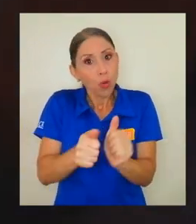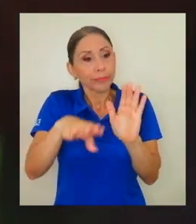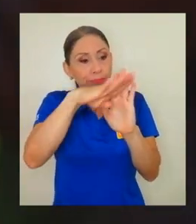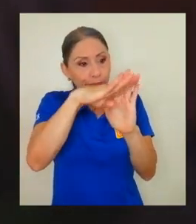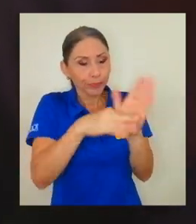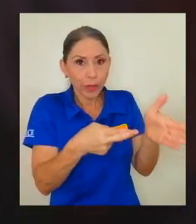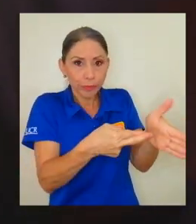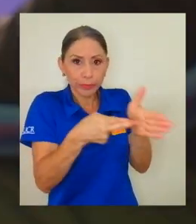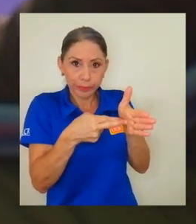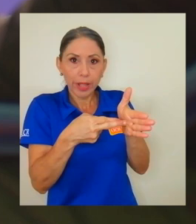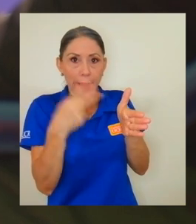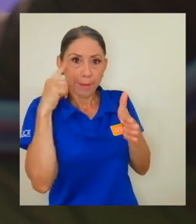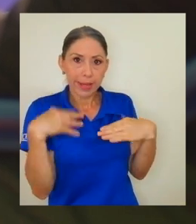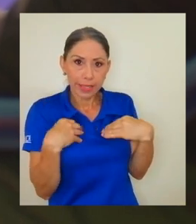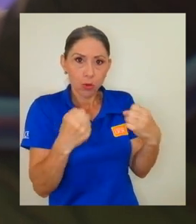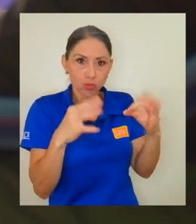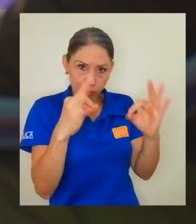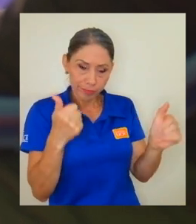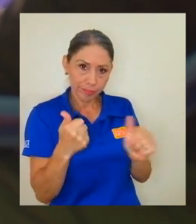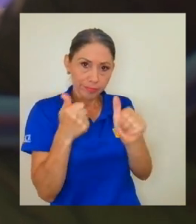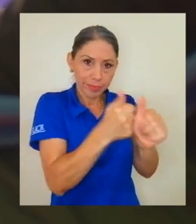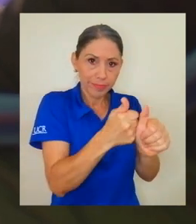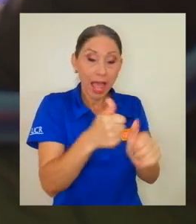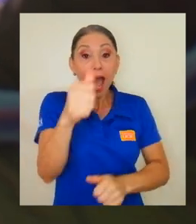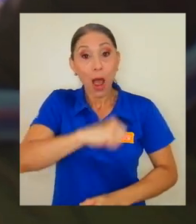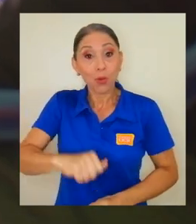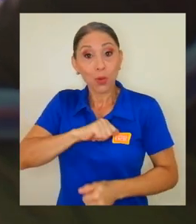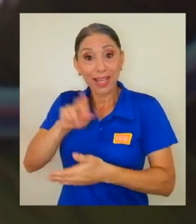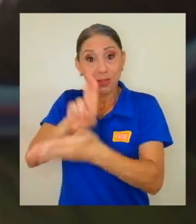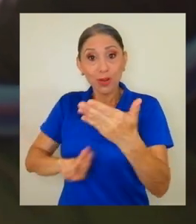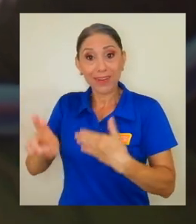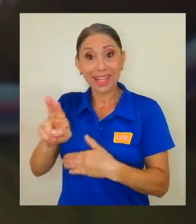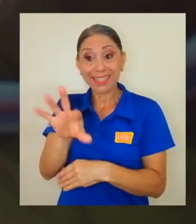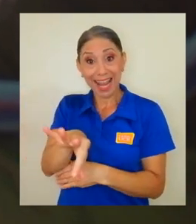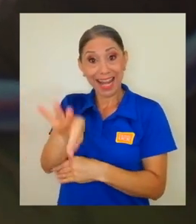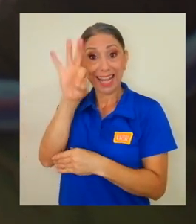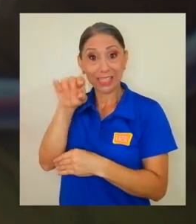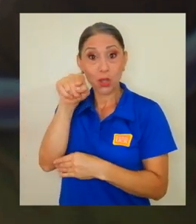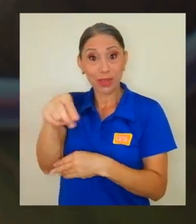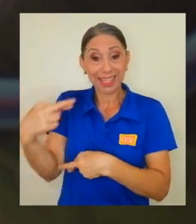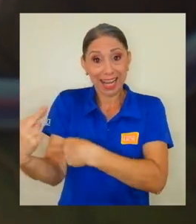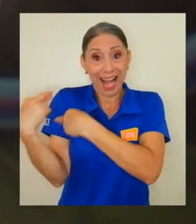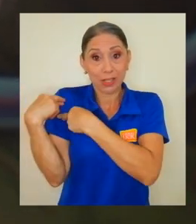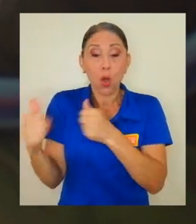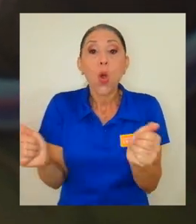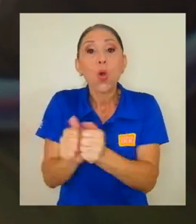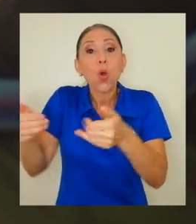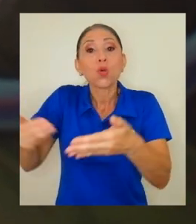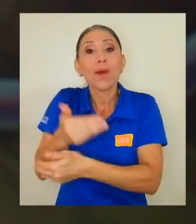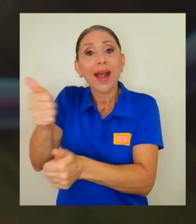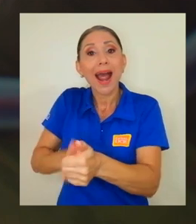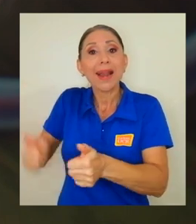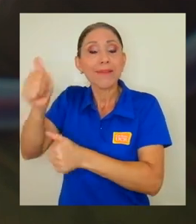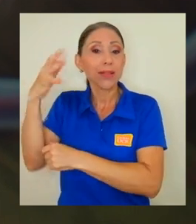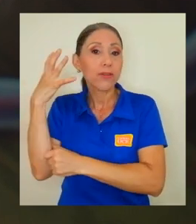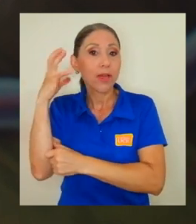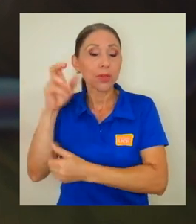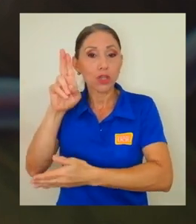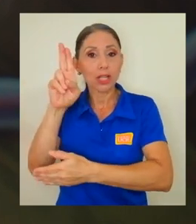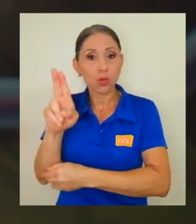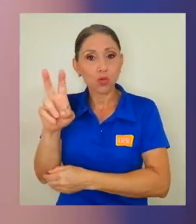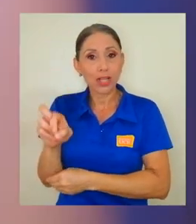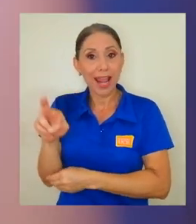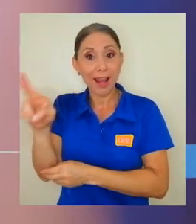correspondientes para algunas autoridades universitarias la elección de este cargo junto con el de la nueva cabeza de las radioemisoras